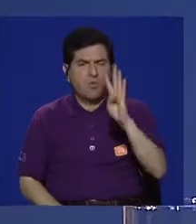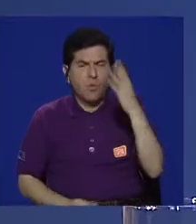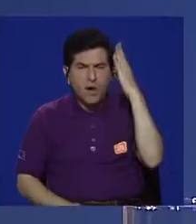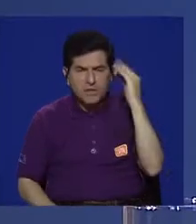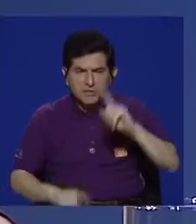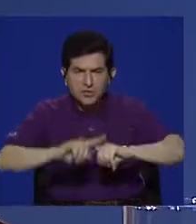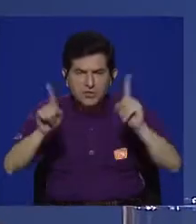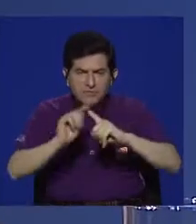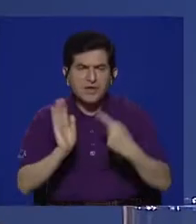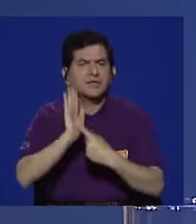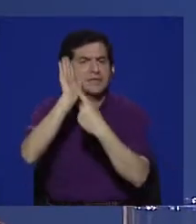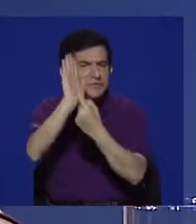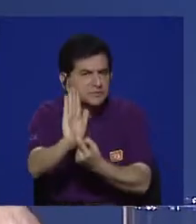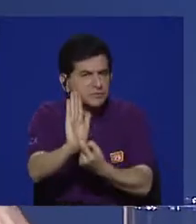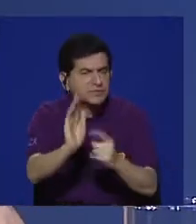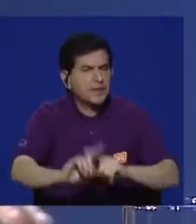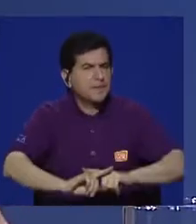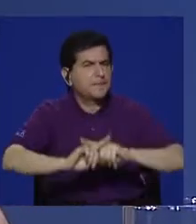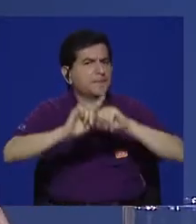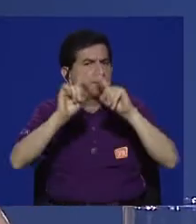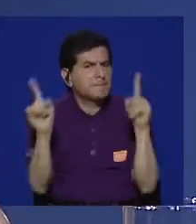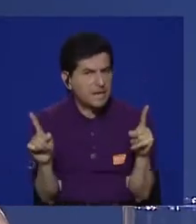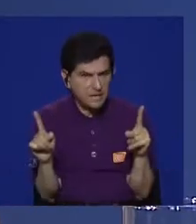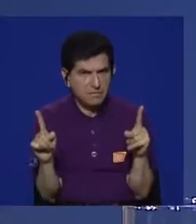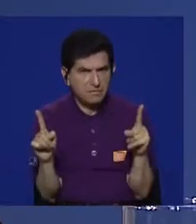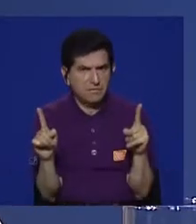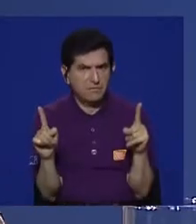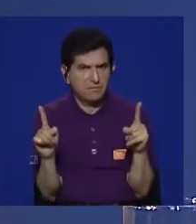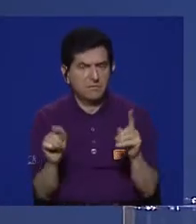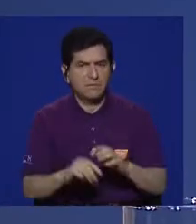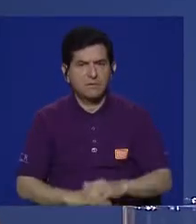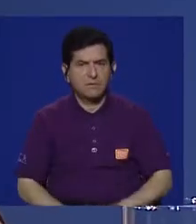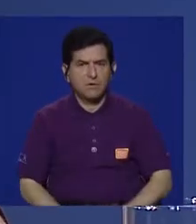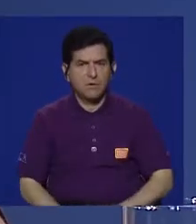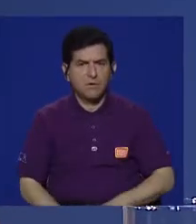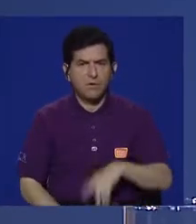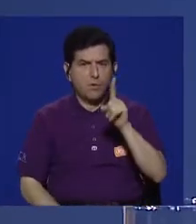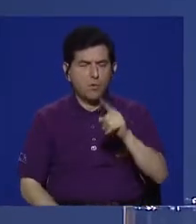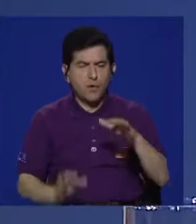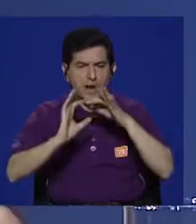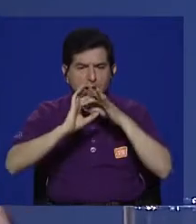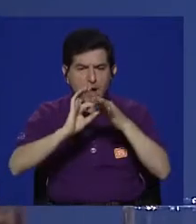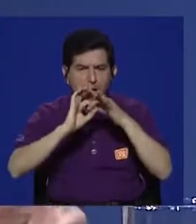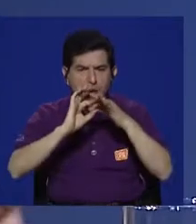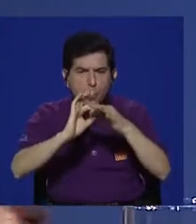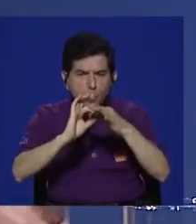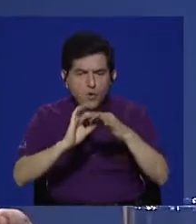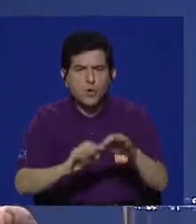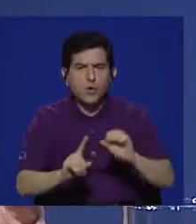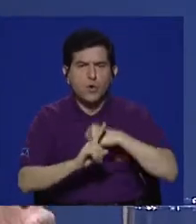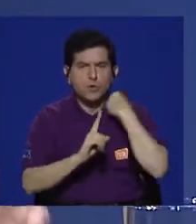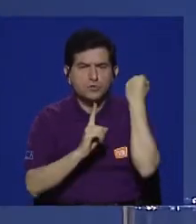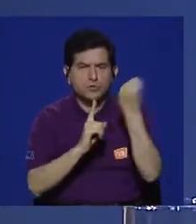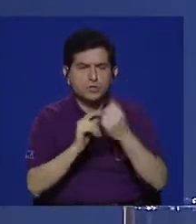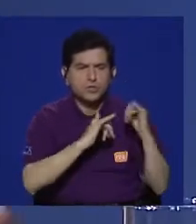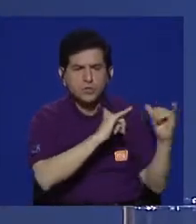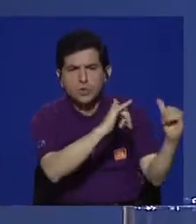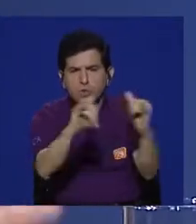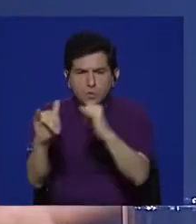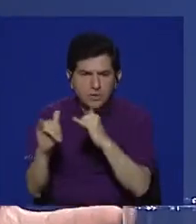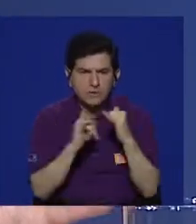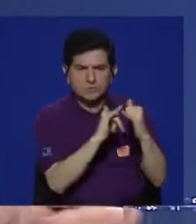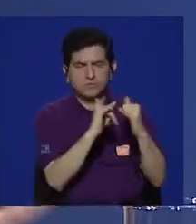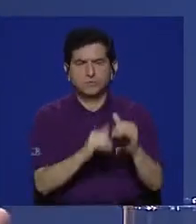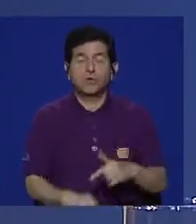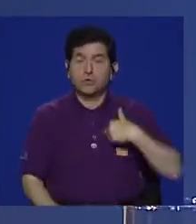documentaron cuatro experiencias distintas, pero hay un hilo conductor o hay una situación